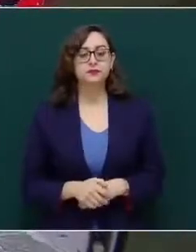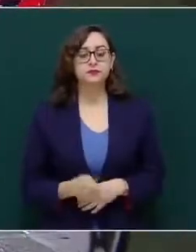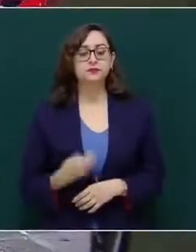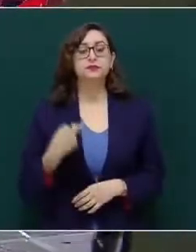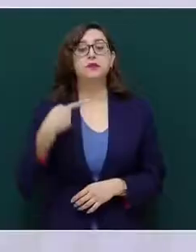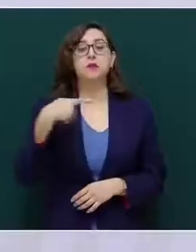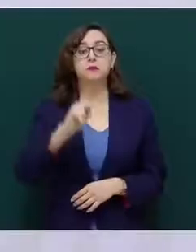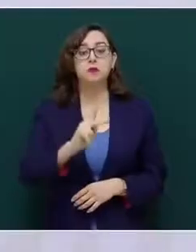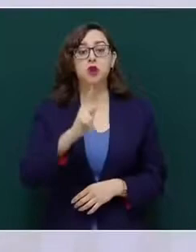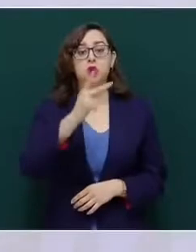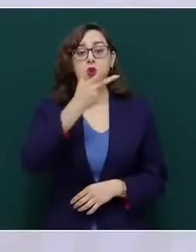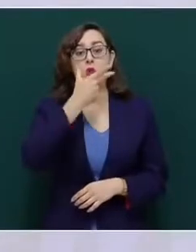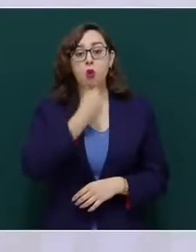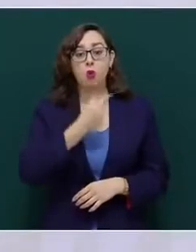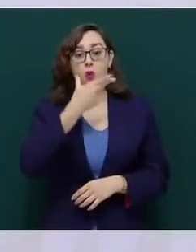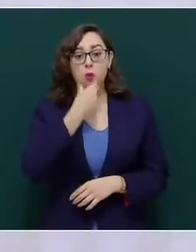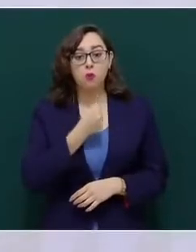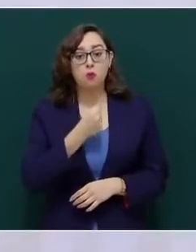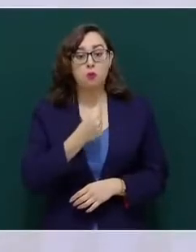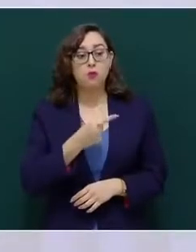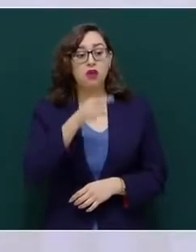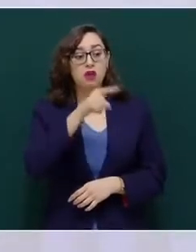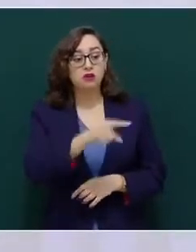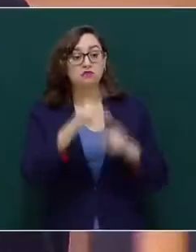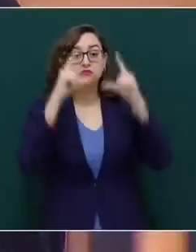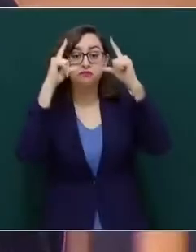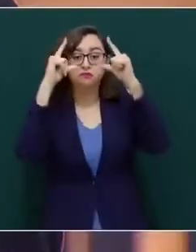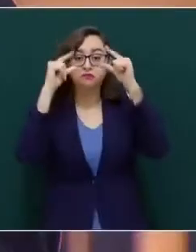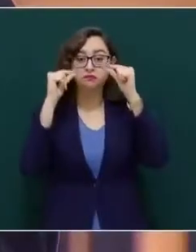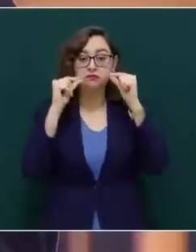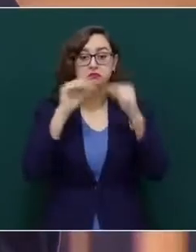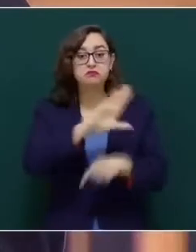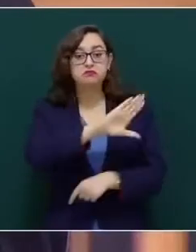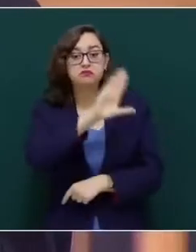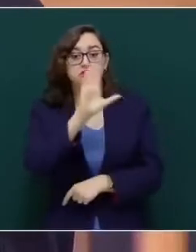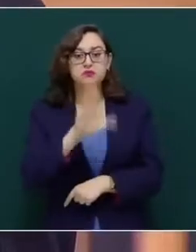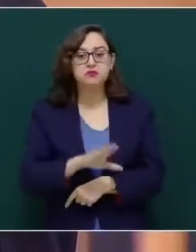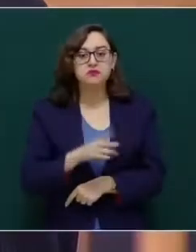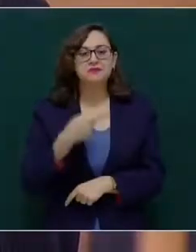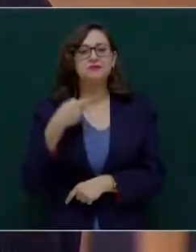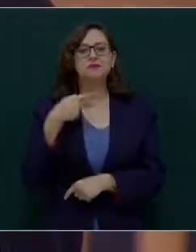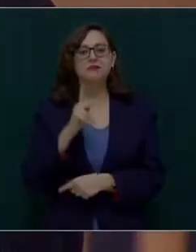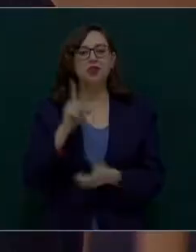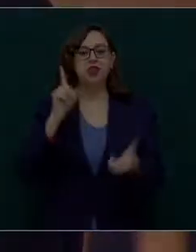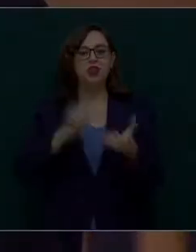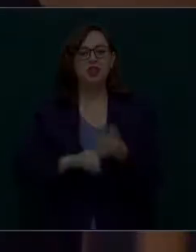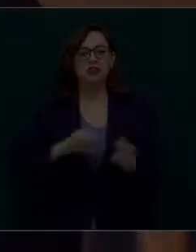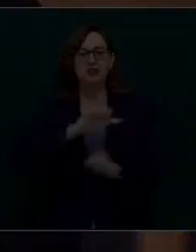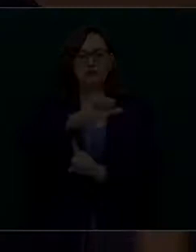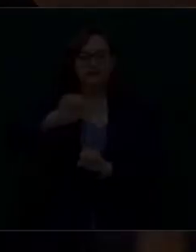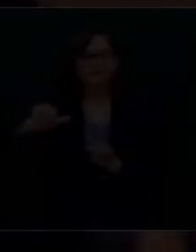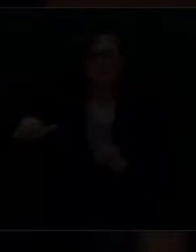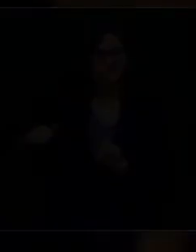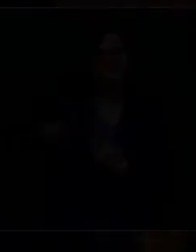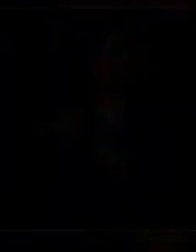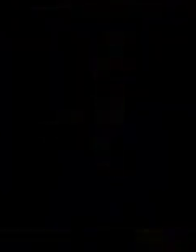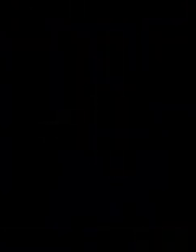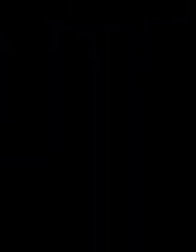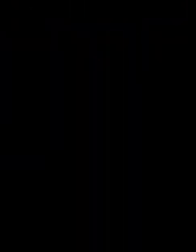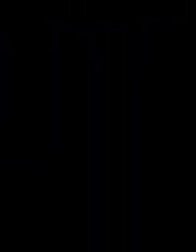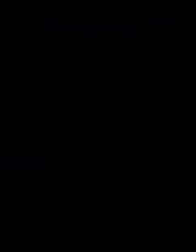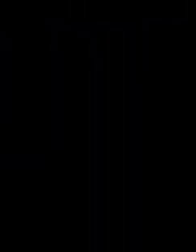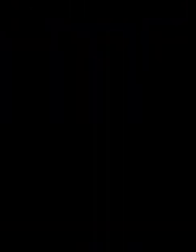hombres cierran los ojos y se quedan velando, no se mueren del todo.